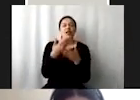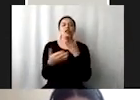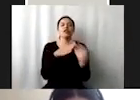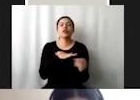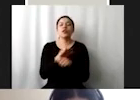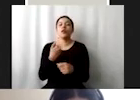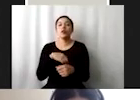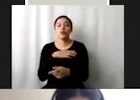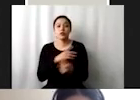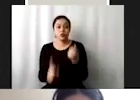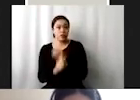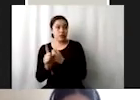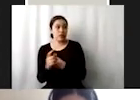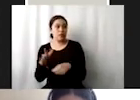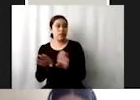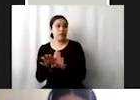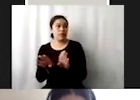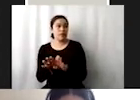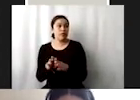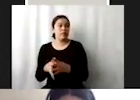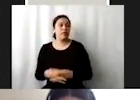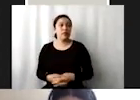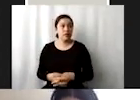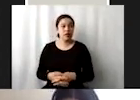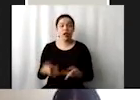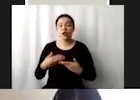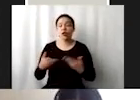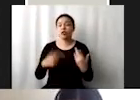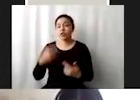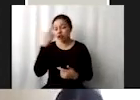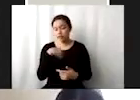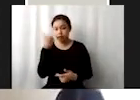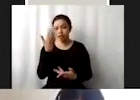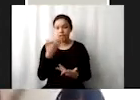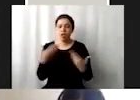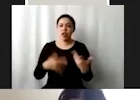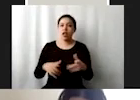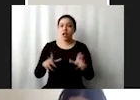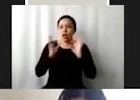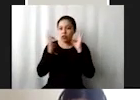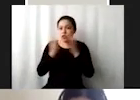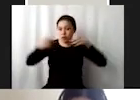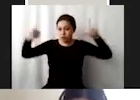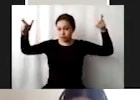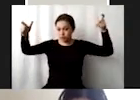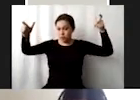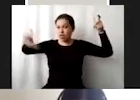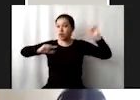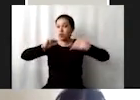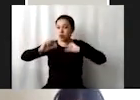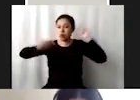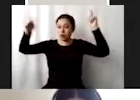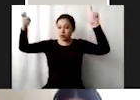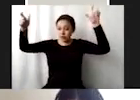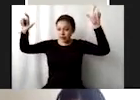impacta a nosotros ahorita si se fijan seguimos viendo todo a nivel macro pero vamos a ir poco a poco haciéndolo más